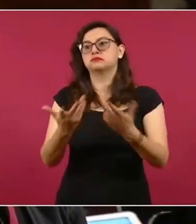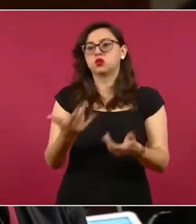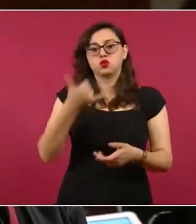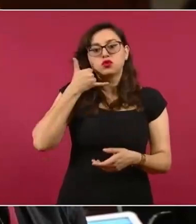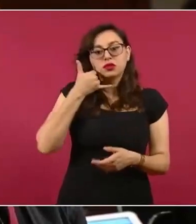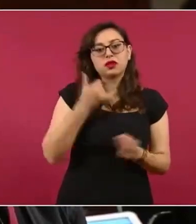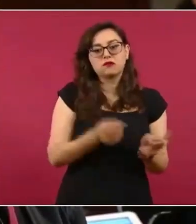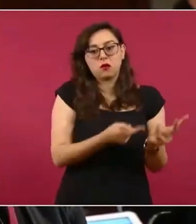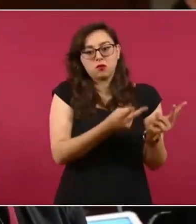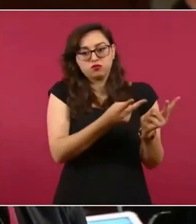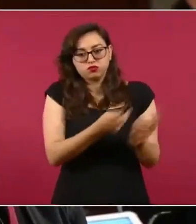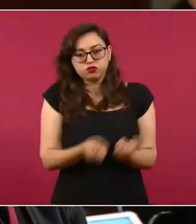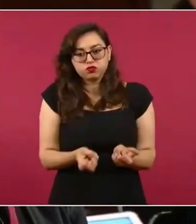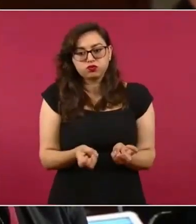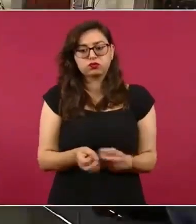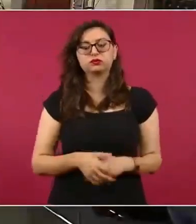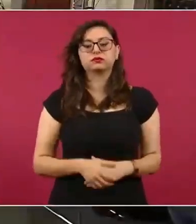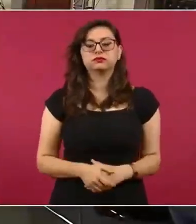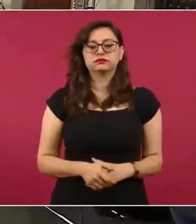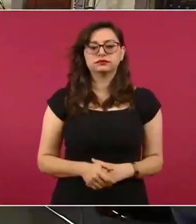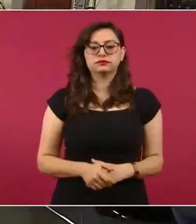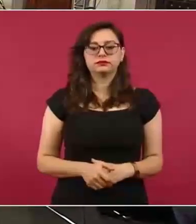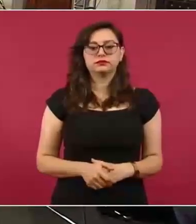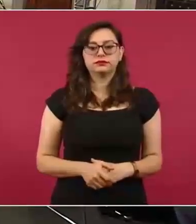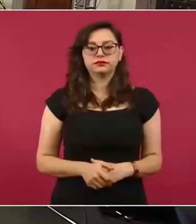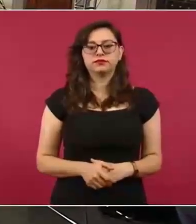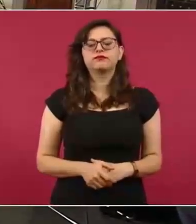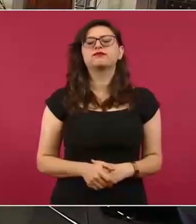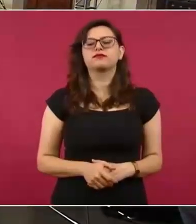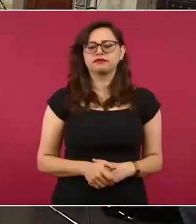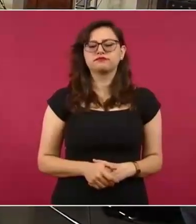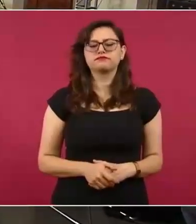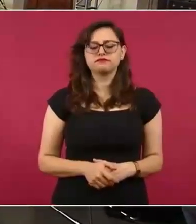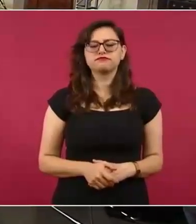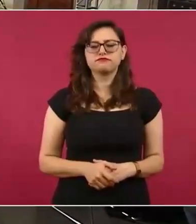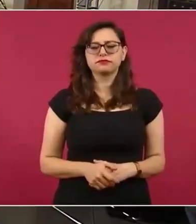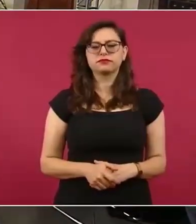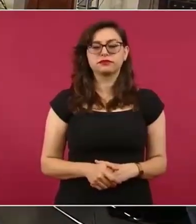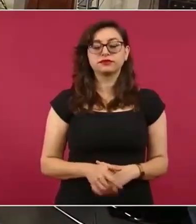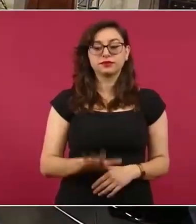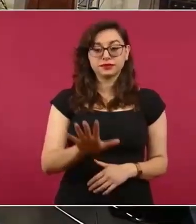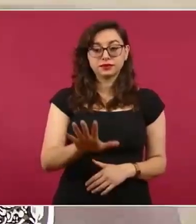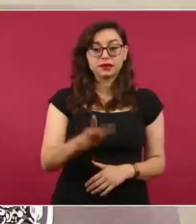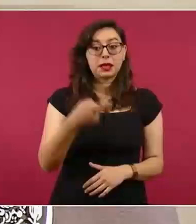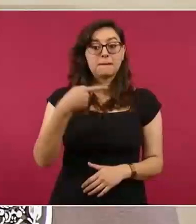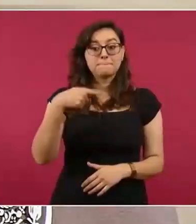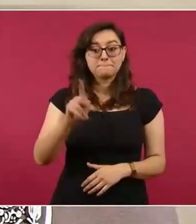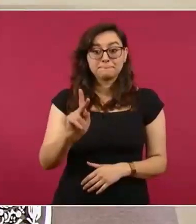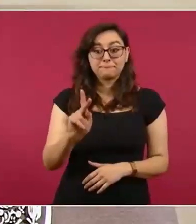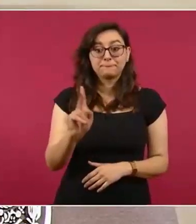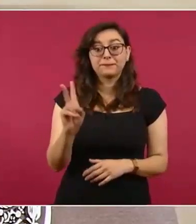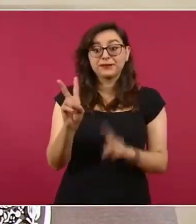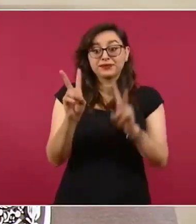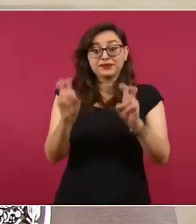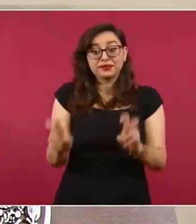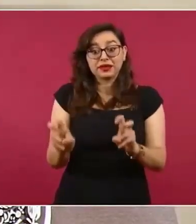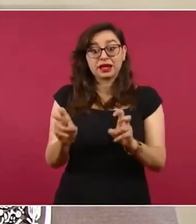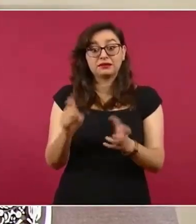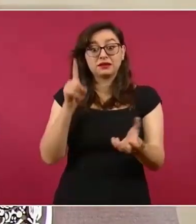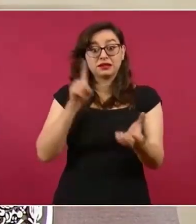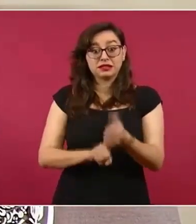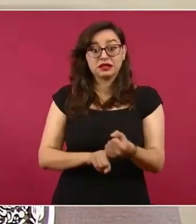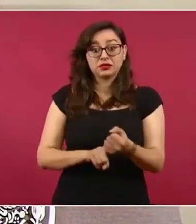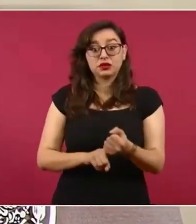intervención del teléfono de un civil. Sí, pero puede ser algo relacionado con el general